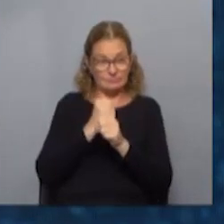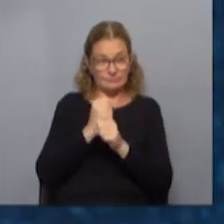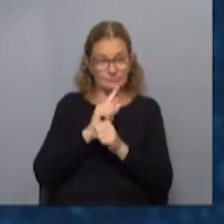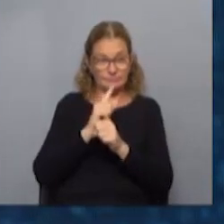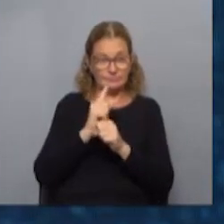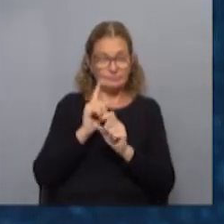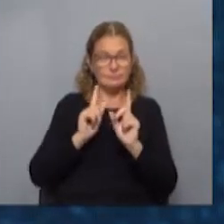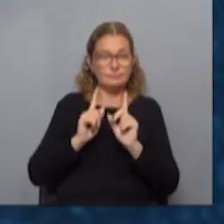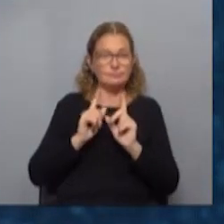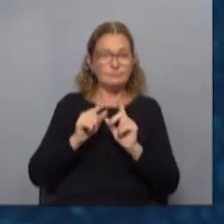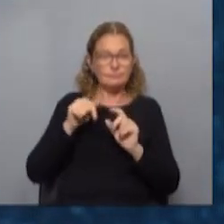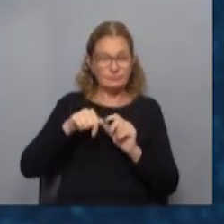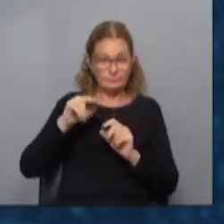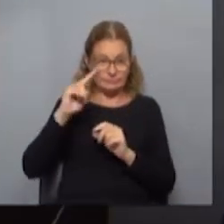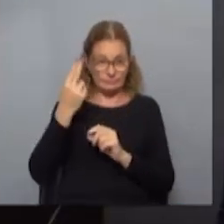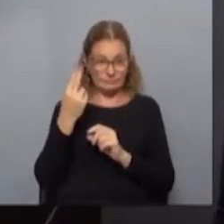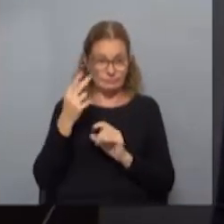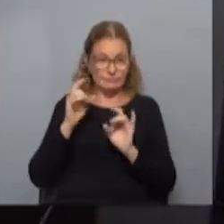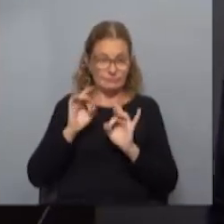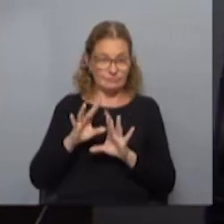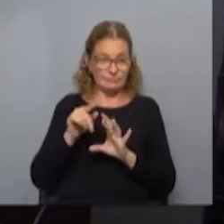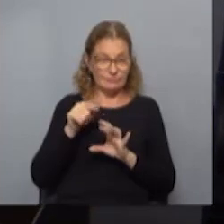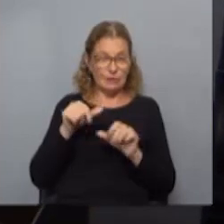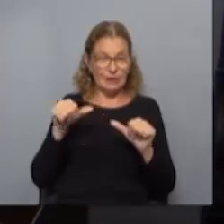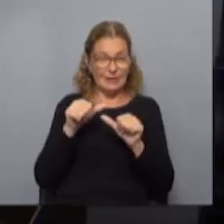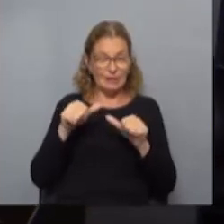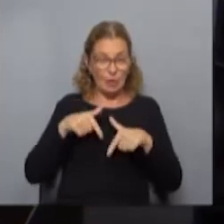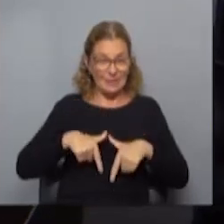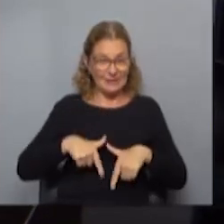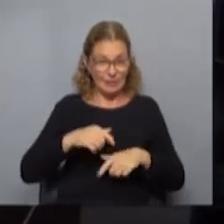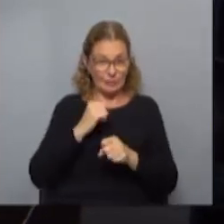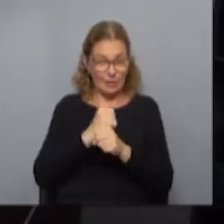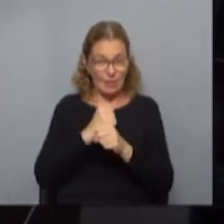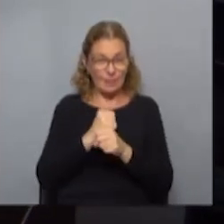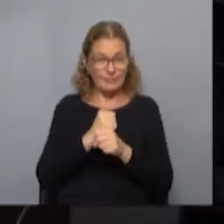existía en el Uruguay, lo que hizo el Ministerio de Trabajo